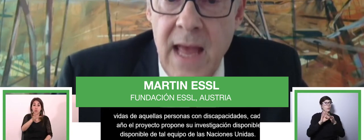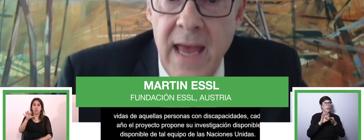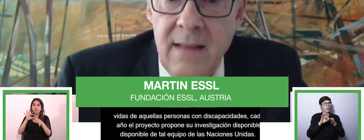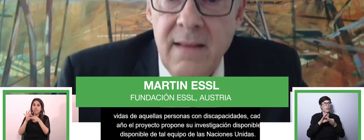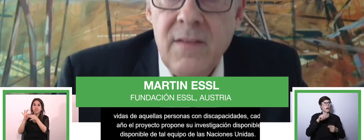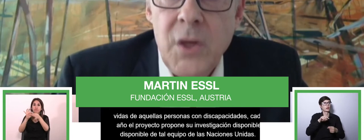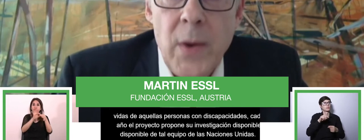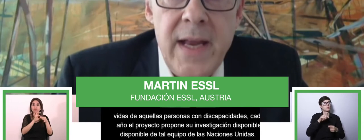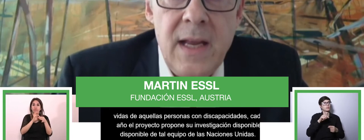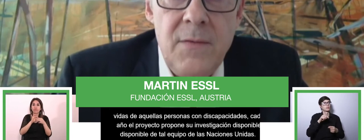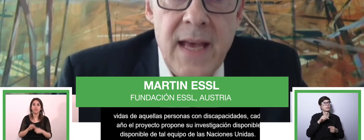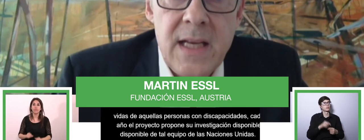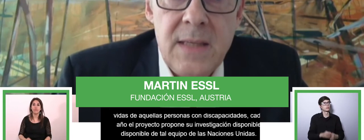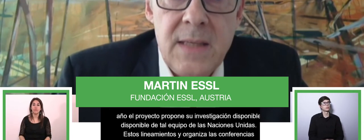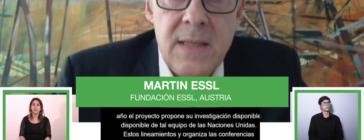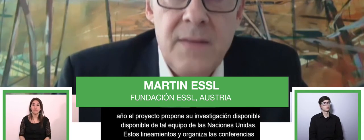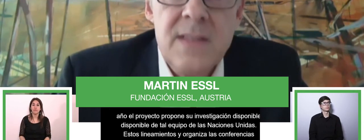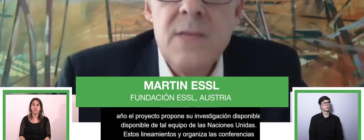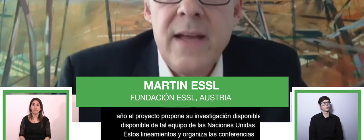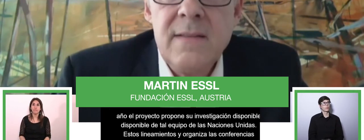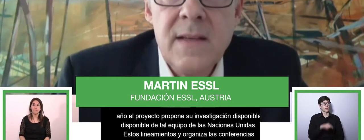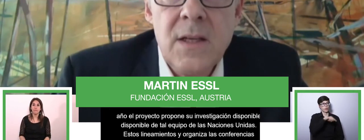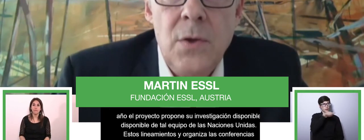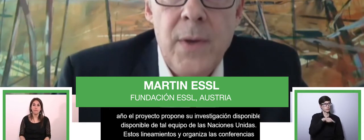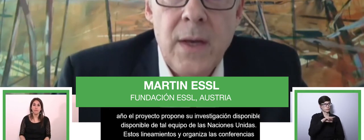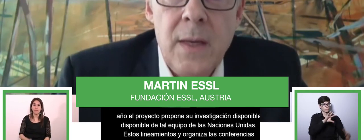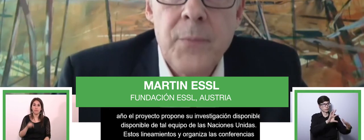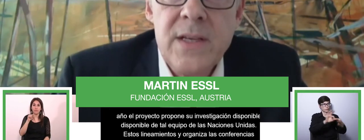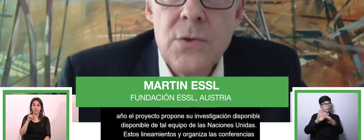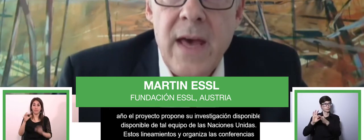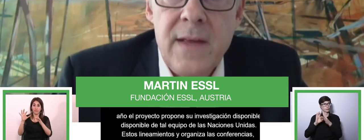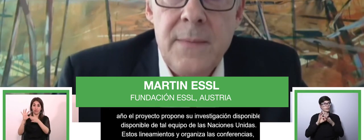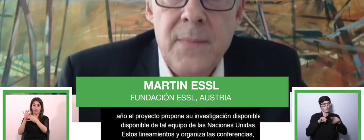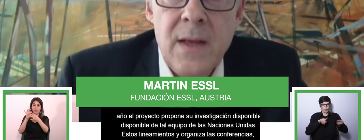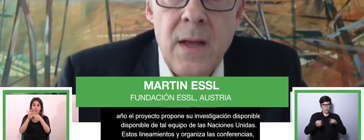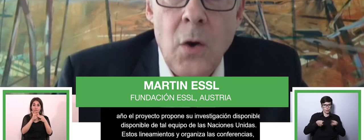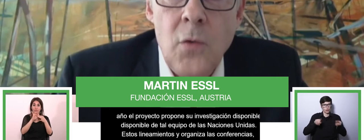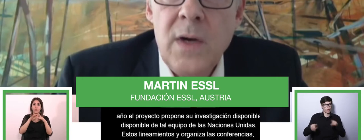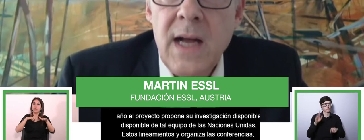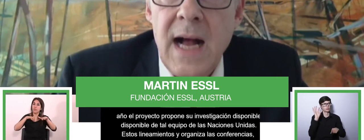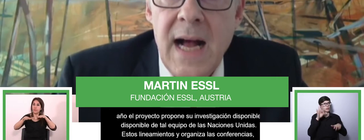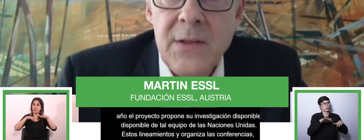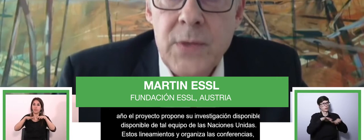torno a estos resultados. La cual se realiza en las Naciones Unidas en Viena, esto típicamente